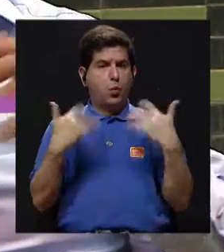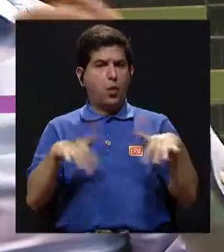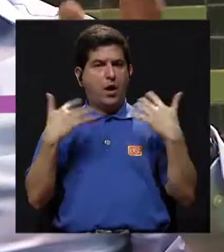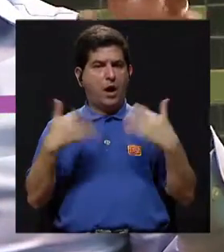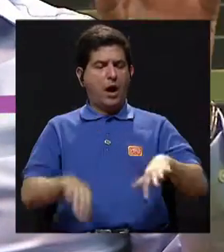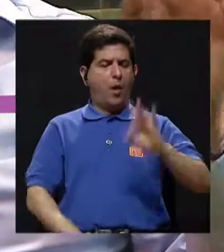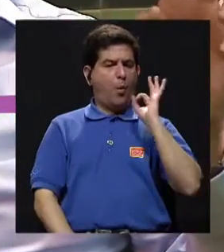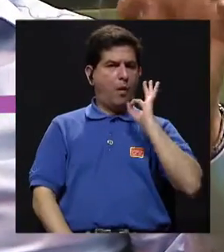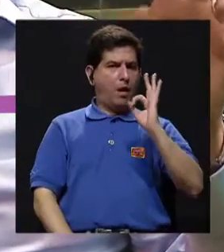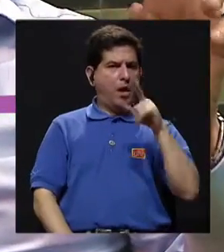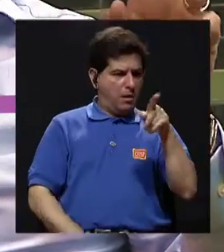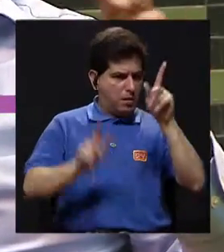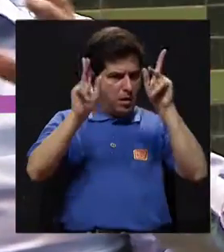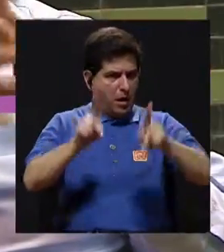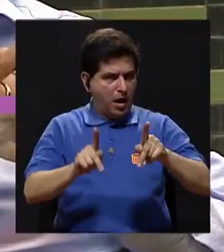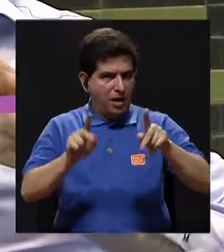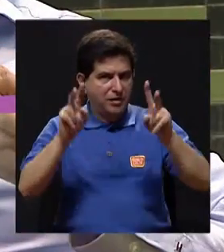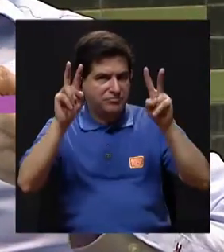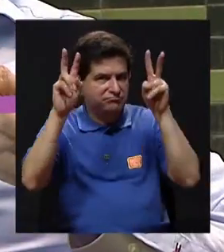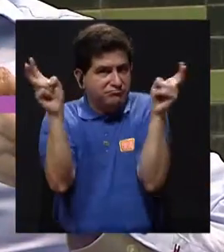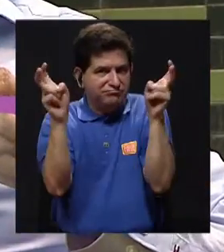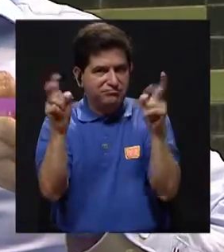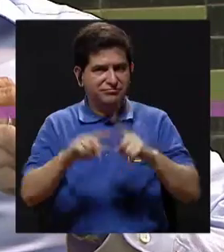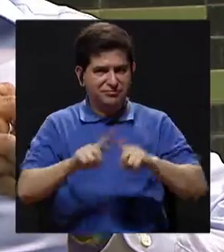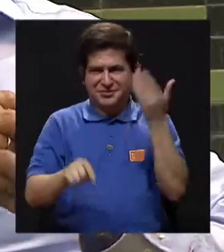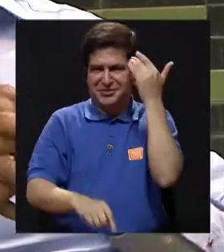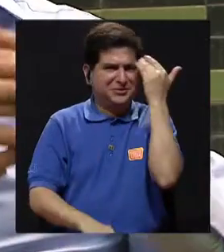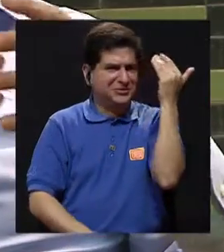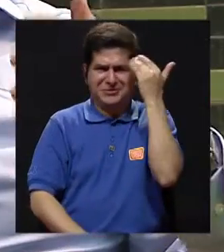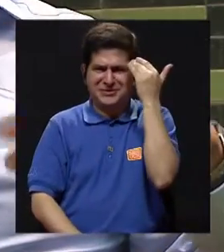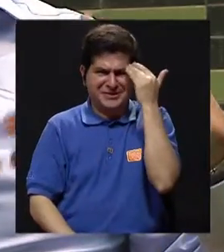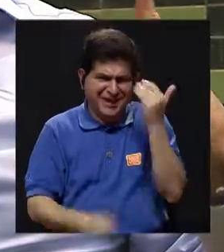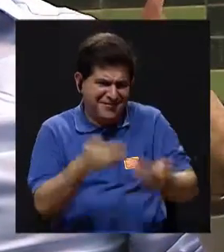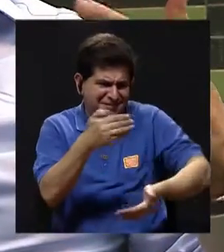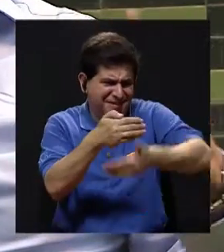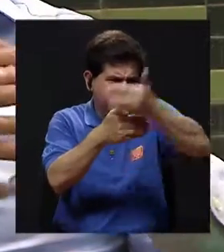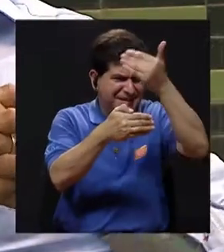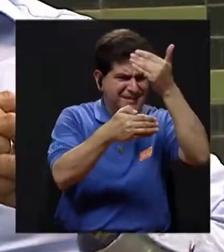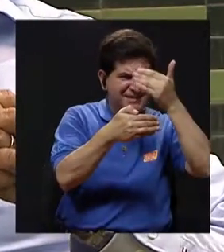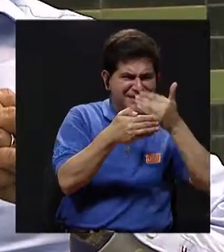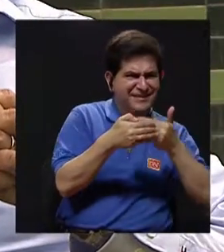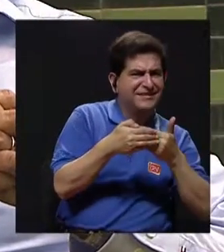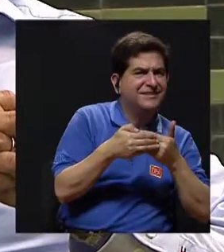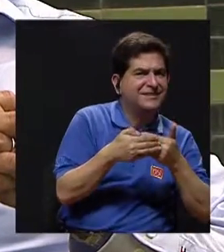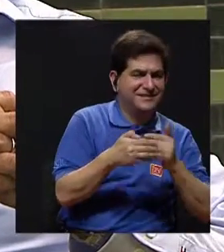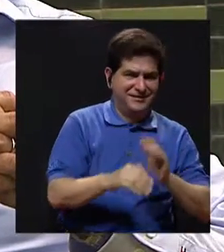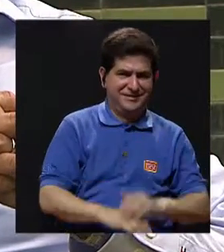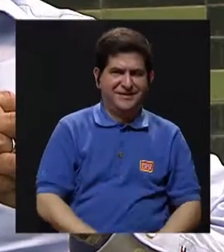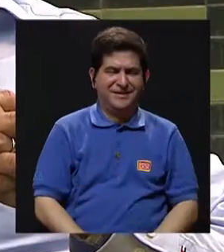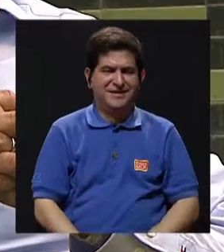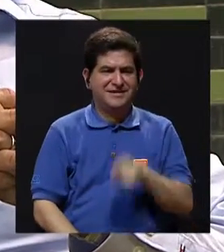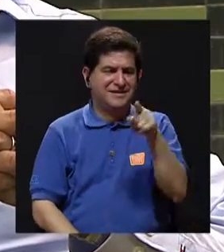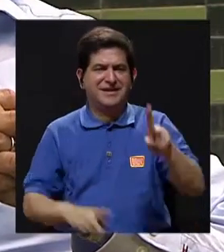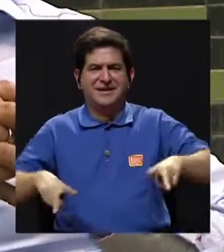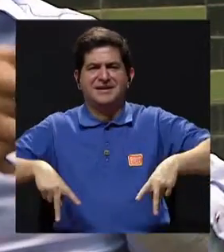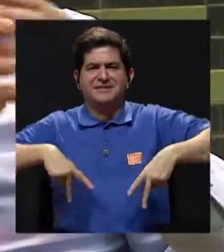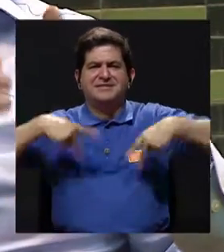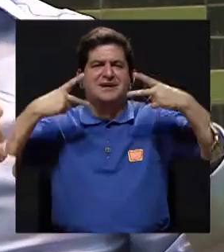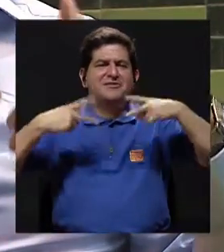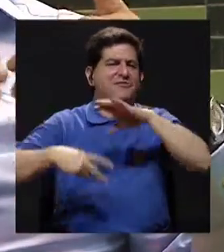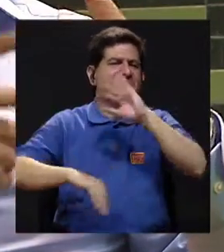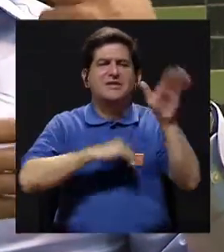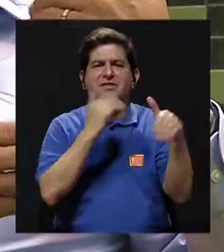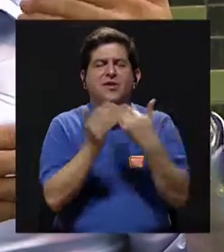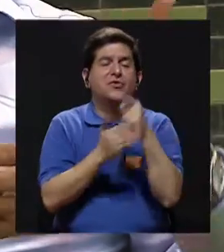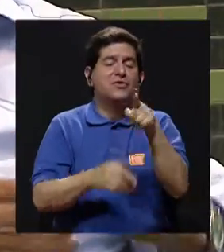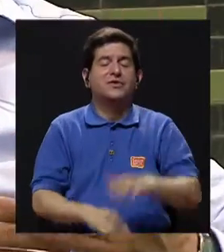wow, qué bien le está yendo, entre comillas, pero no sabemos si detrás de toda esa vida o detrás